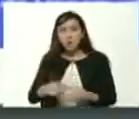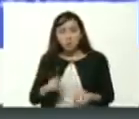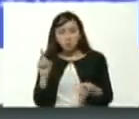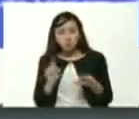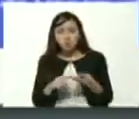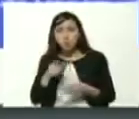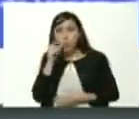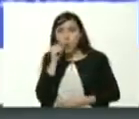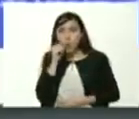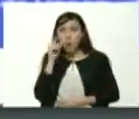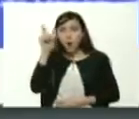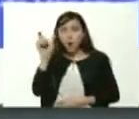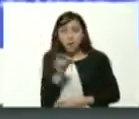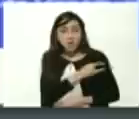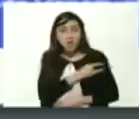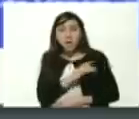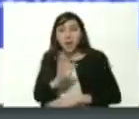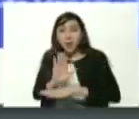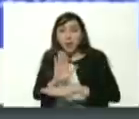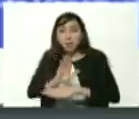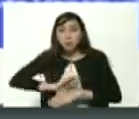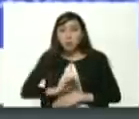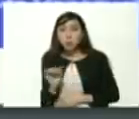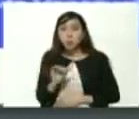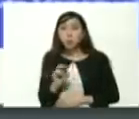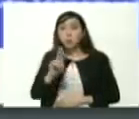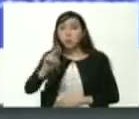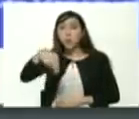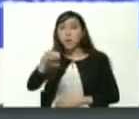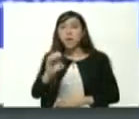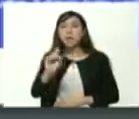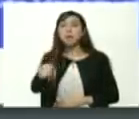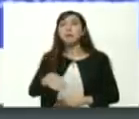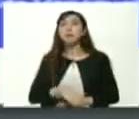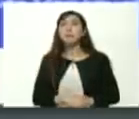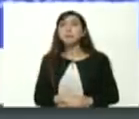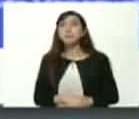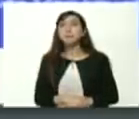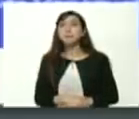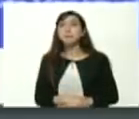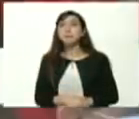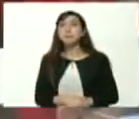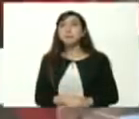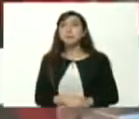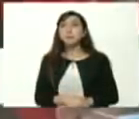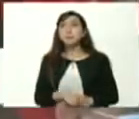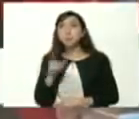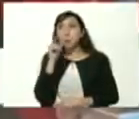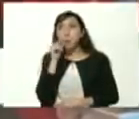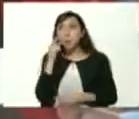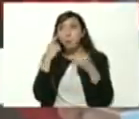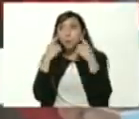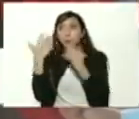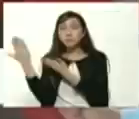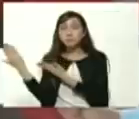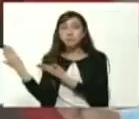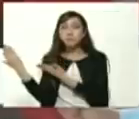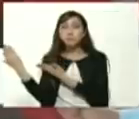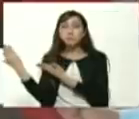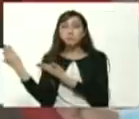Nacional Experimental de la Seguridad la UNES general de división Giuseppe Caciopo-Olivari